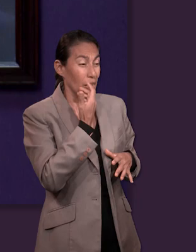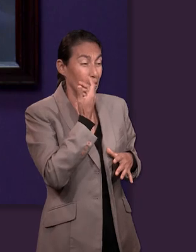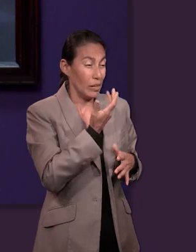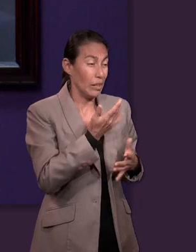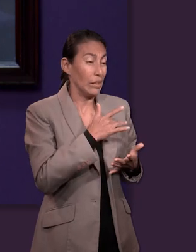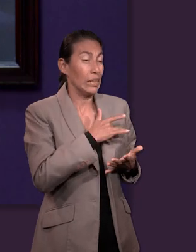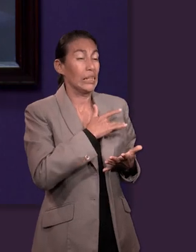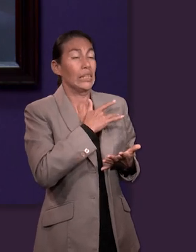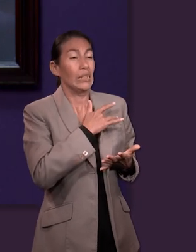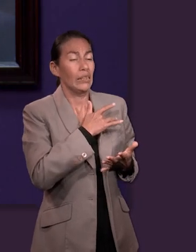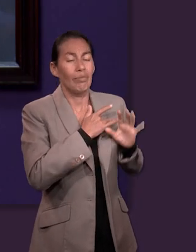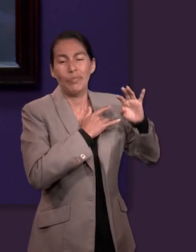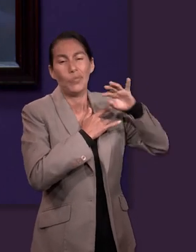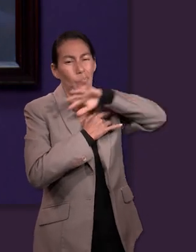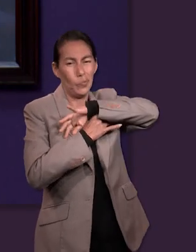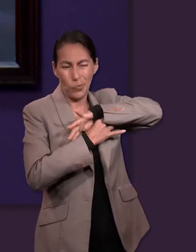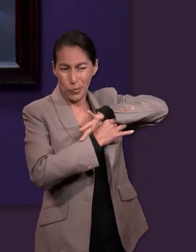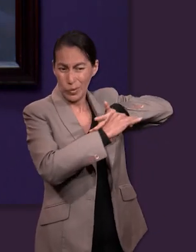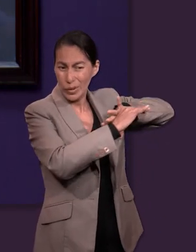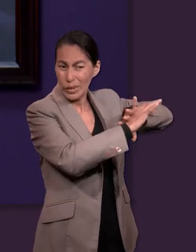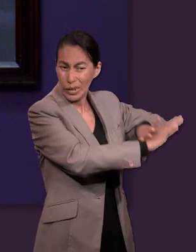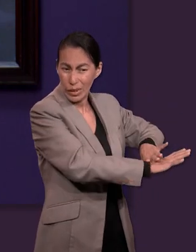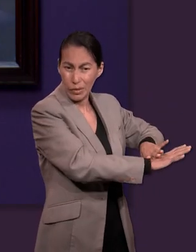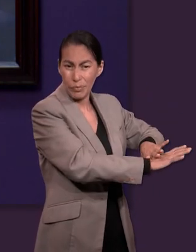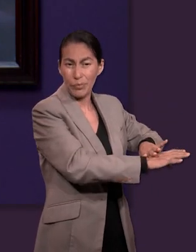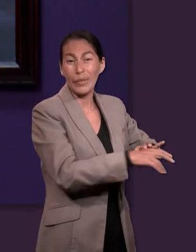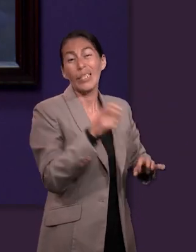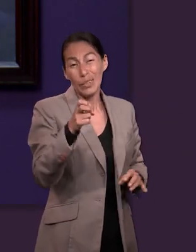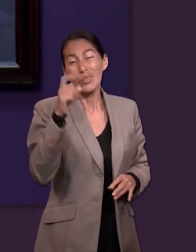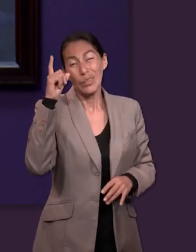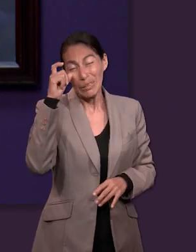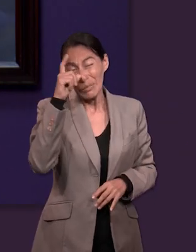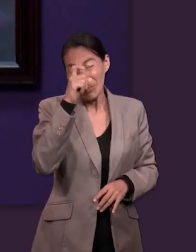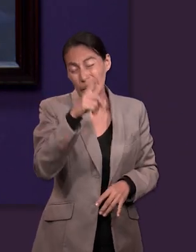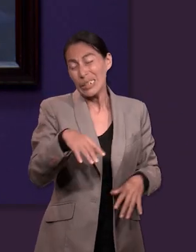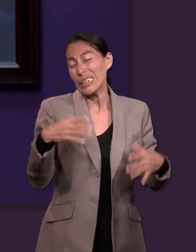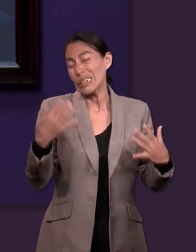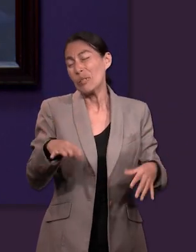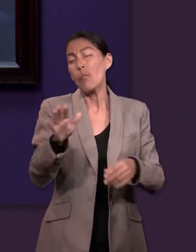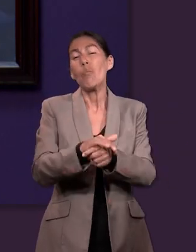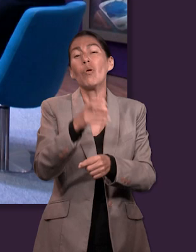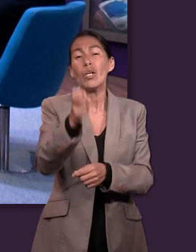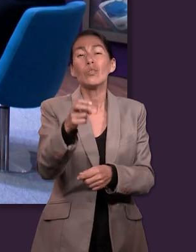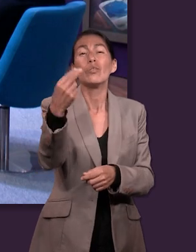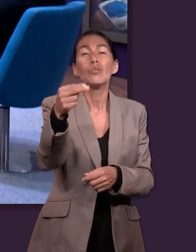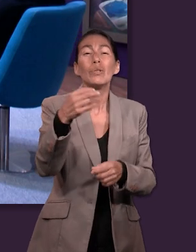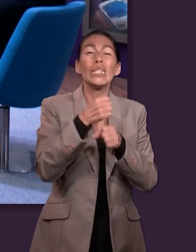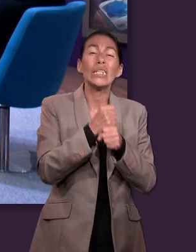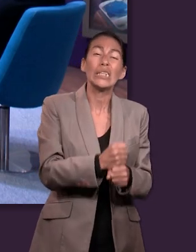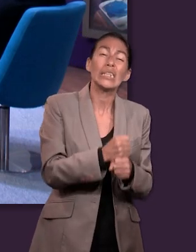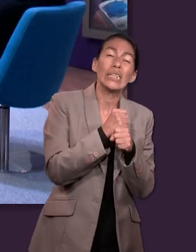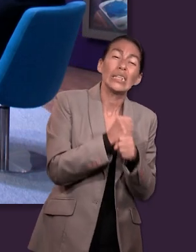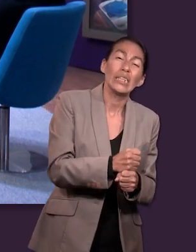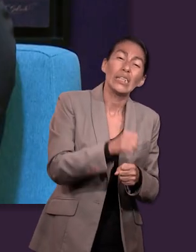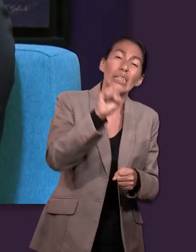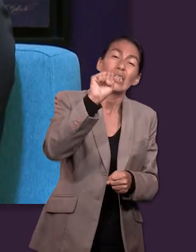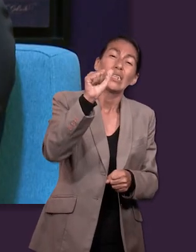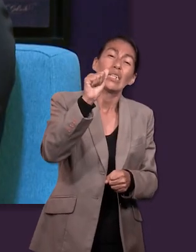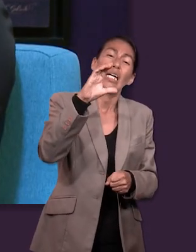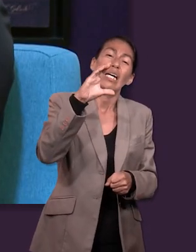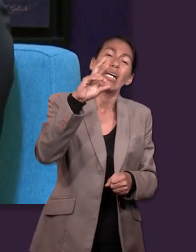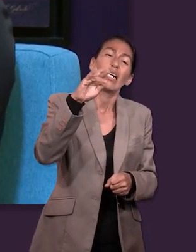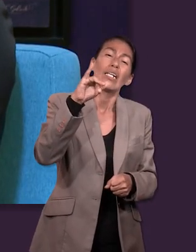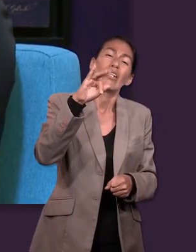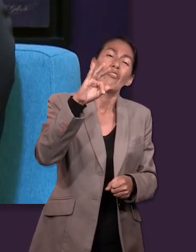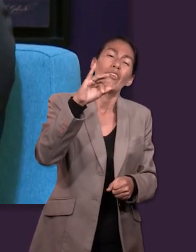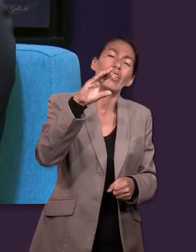los deseos de la carne también que menciona, ¿no? Ese sería el sacrificio vivo, Exacto. Y es bien difícil, por eso es un sacrificio, porque